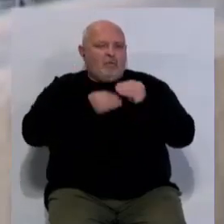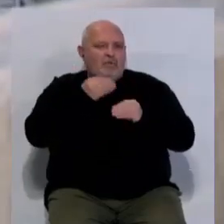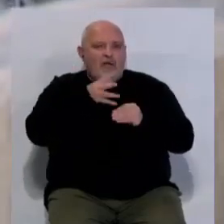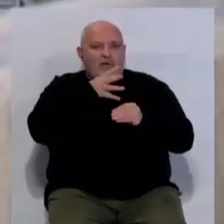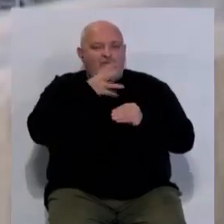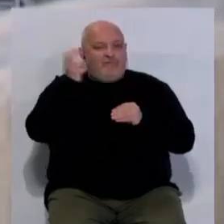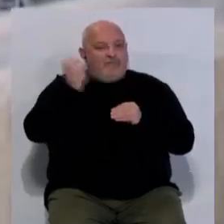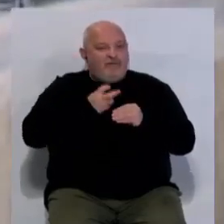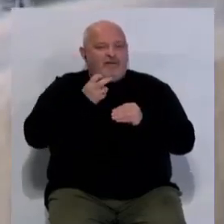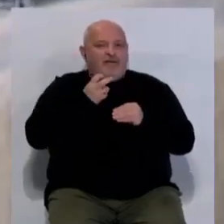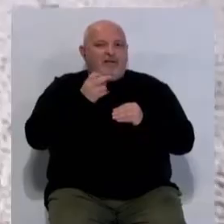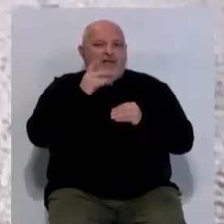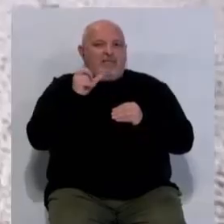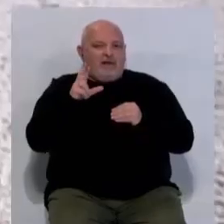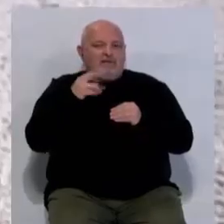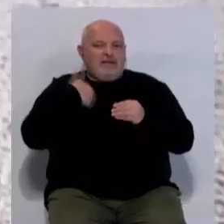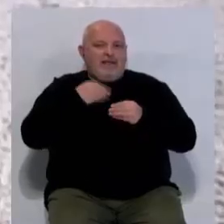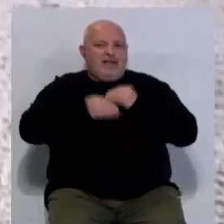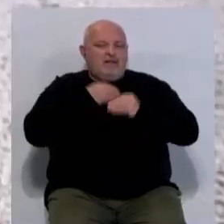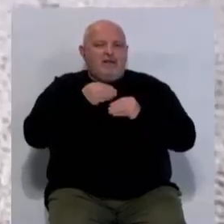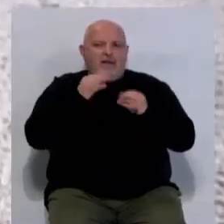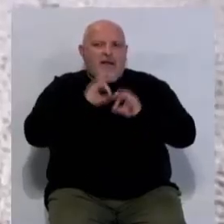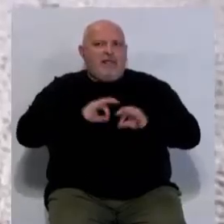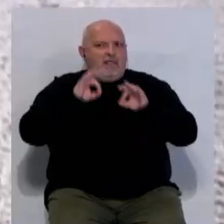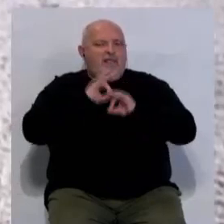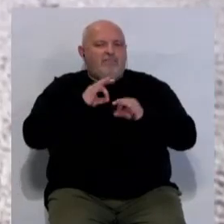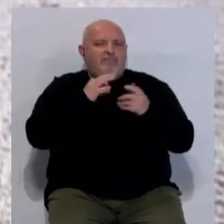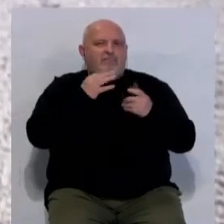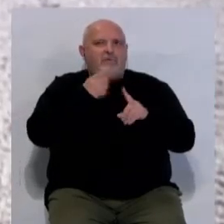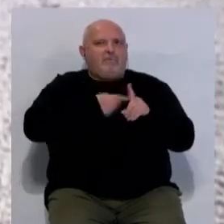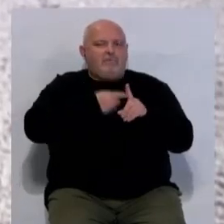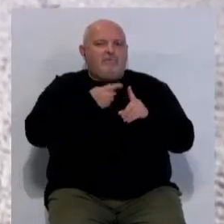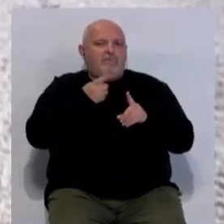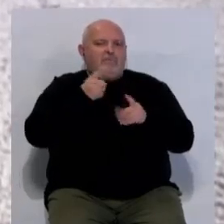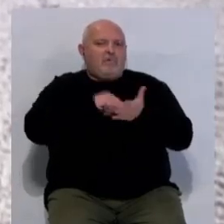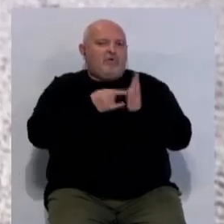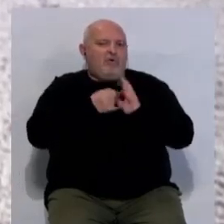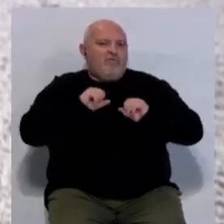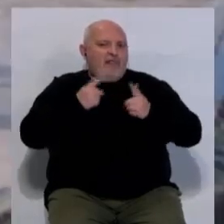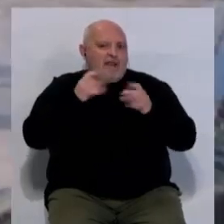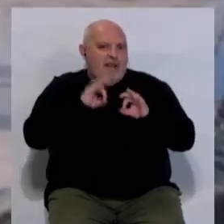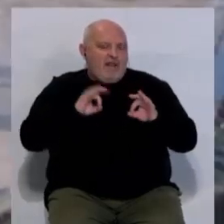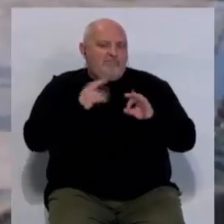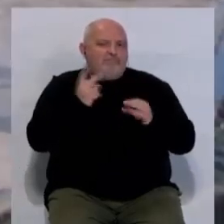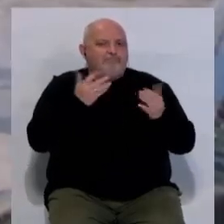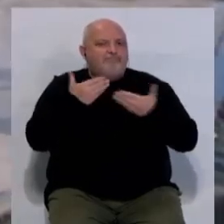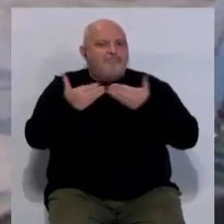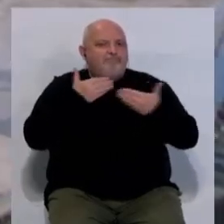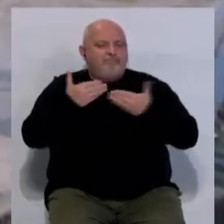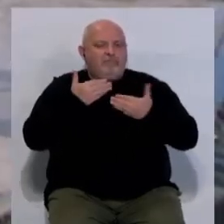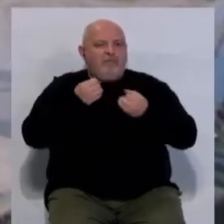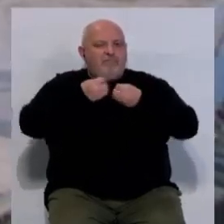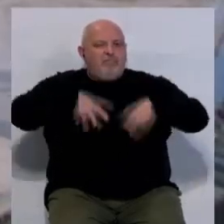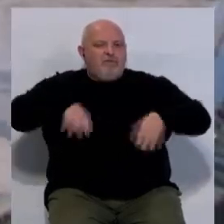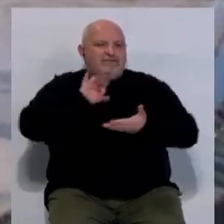del agua procedente de la EDAR, una vez tratada, nos supone que ambos municipios dejen a un lado el proyecto definitivo para incorporar toda la